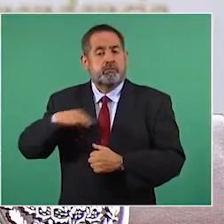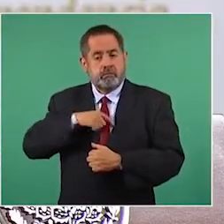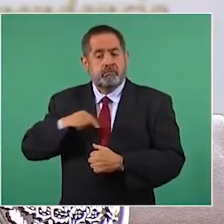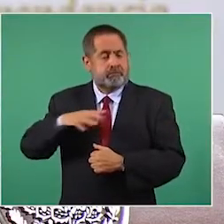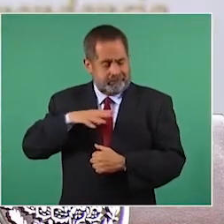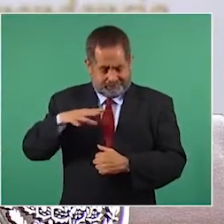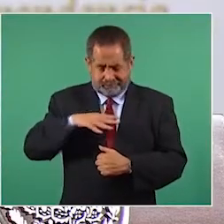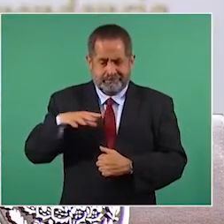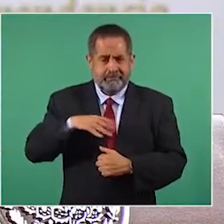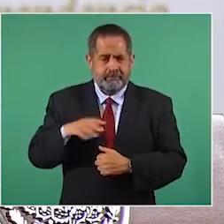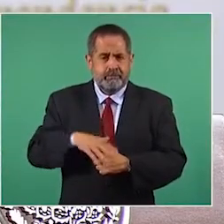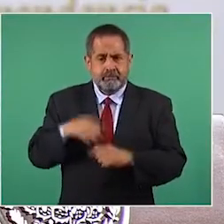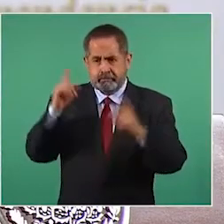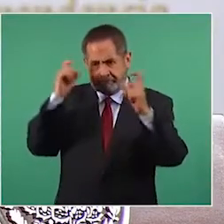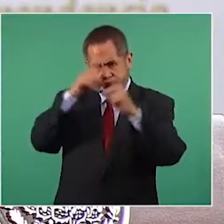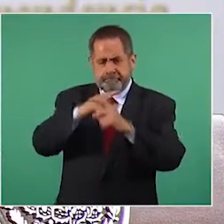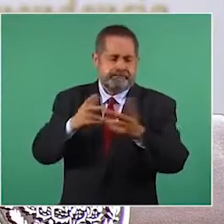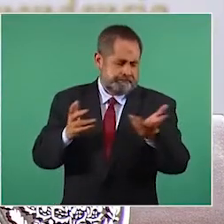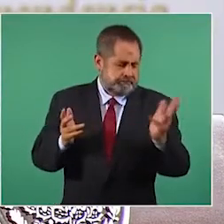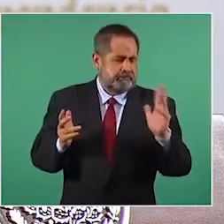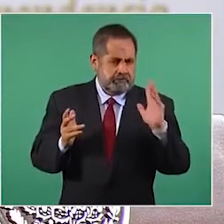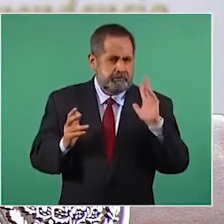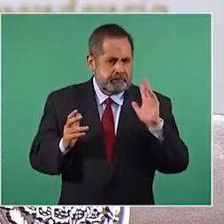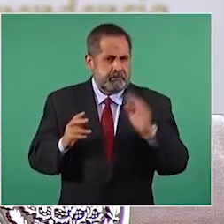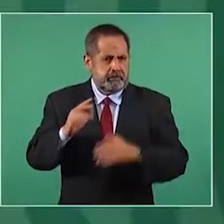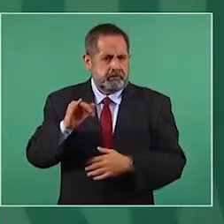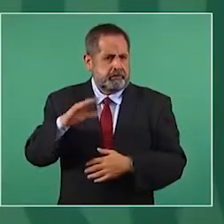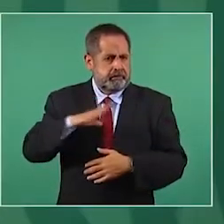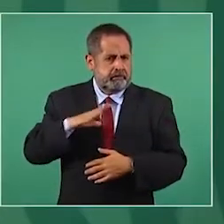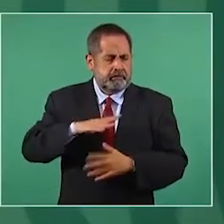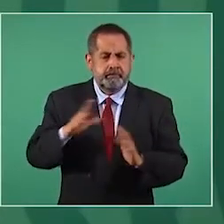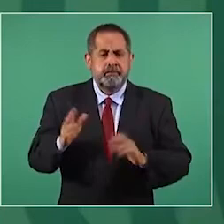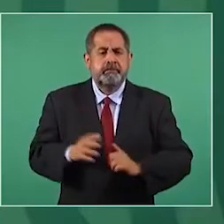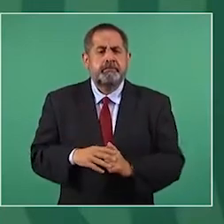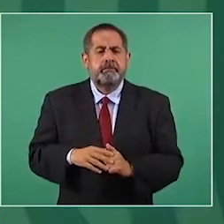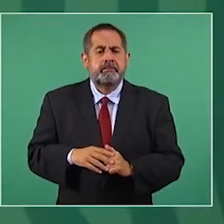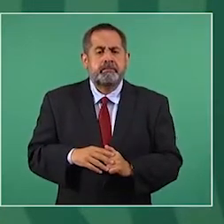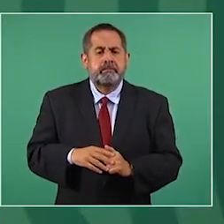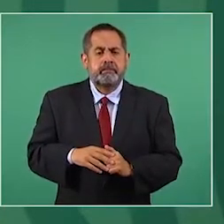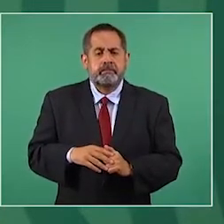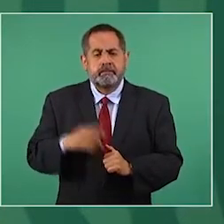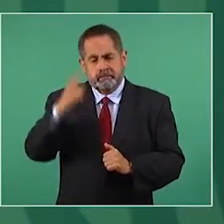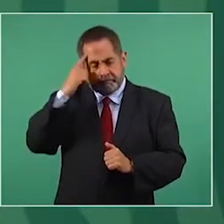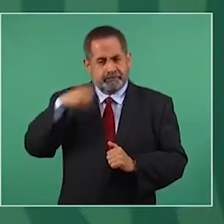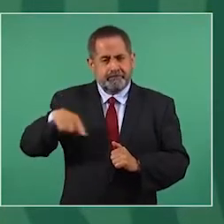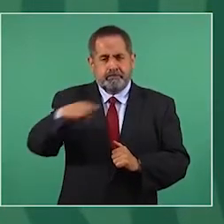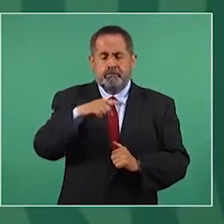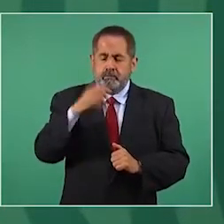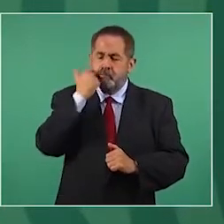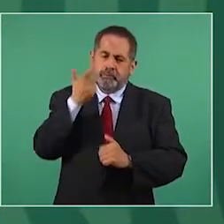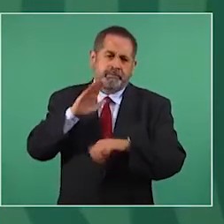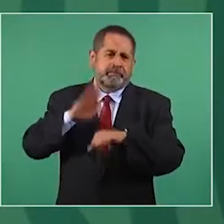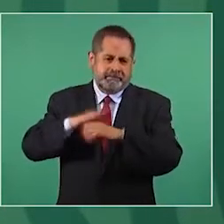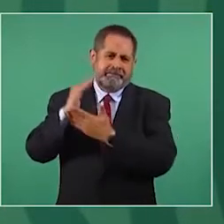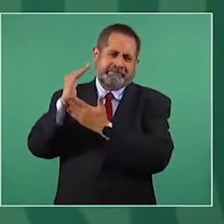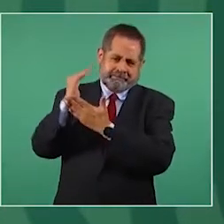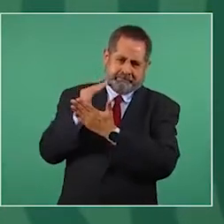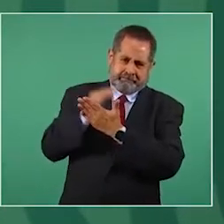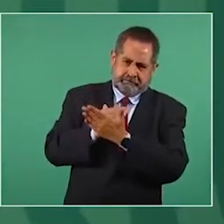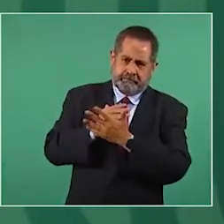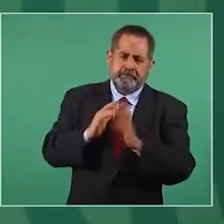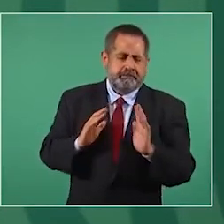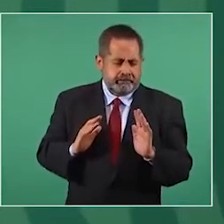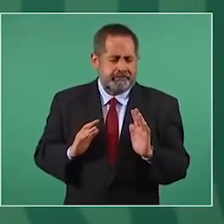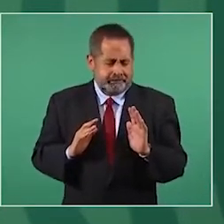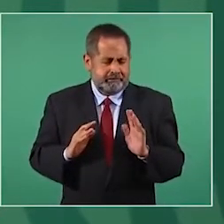dificultad para reducir, como quisiéramos, el